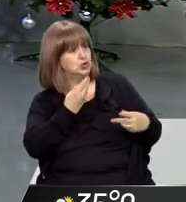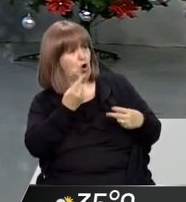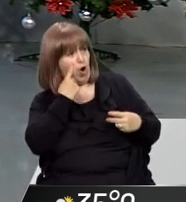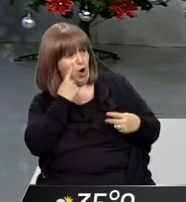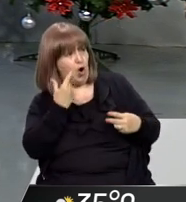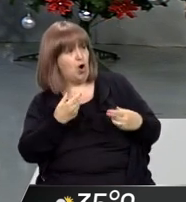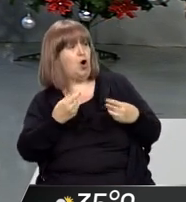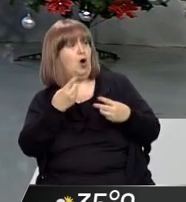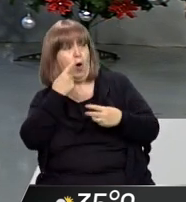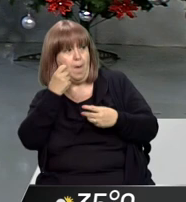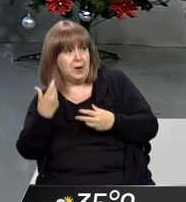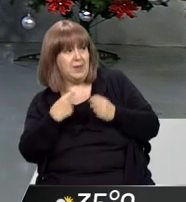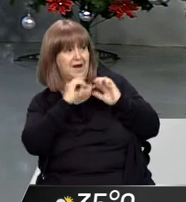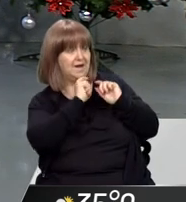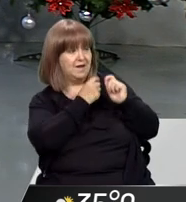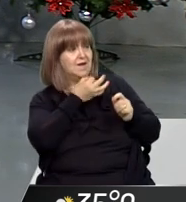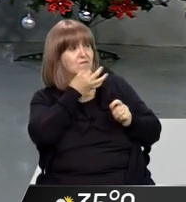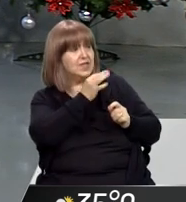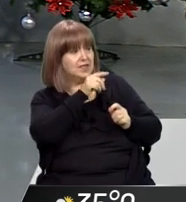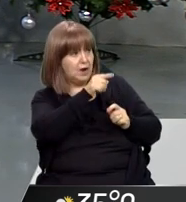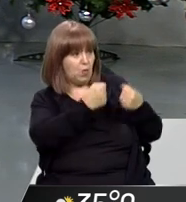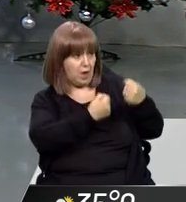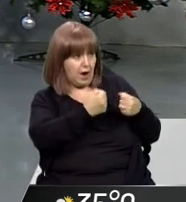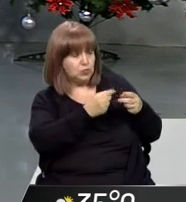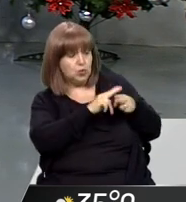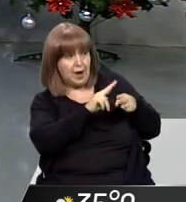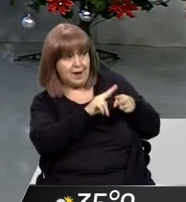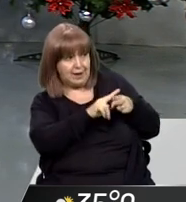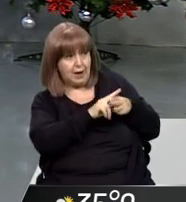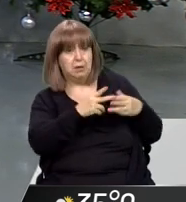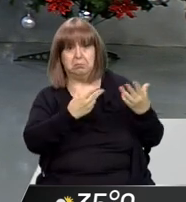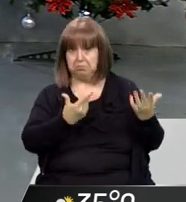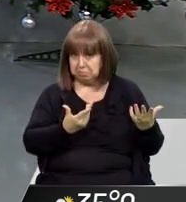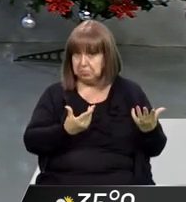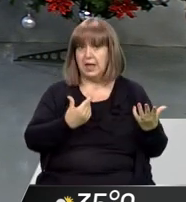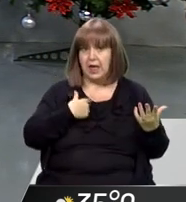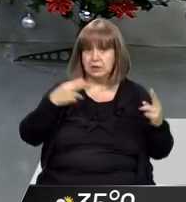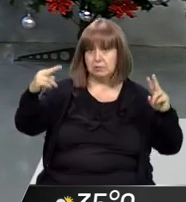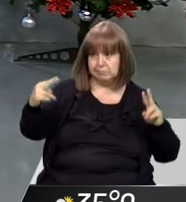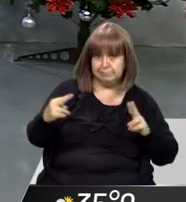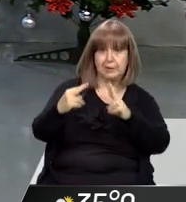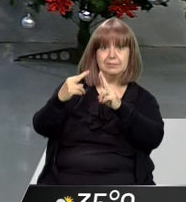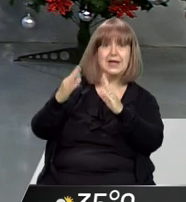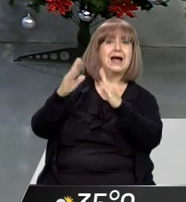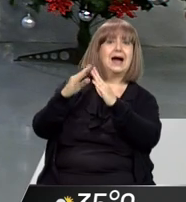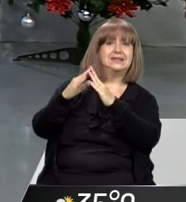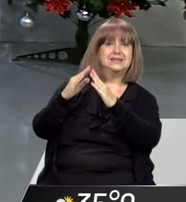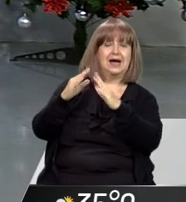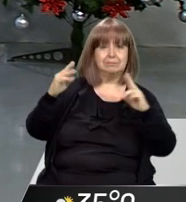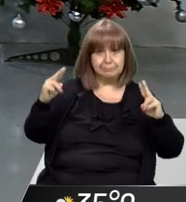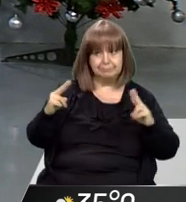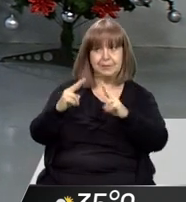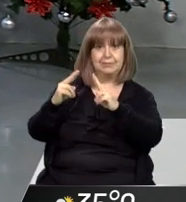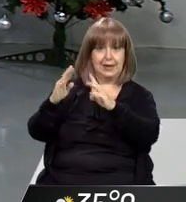encuentran, quedan de acuerdo de encontrarse en la casa de Salazar. Esa reunión se concretó. Esa reunión se concreta. ¿Y esa